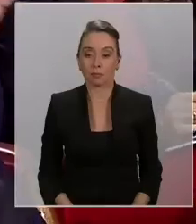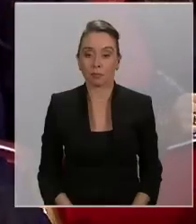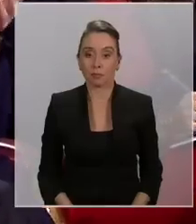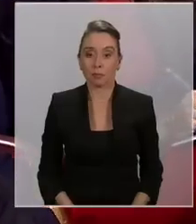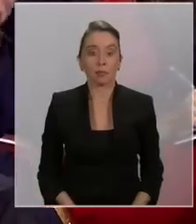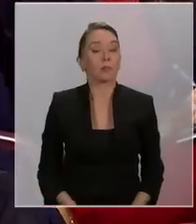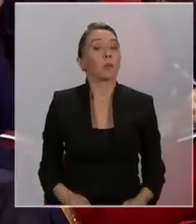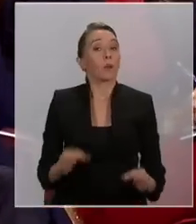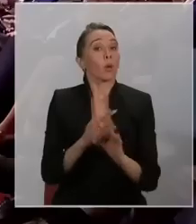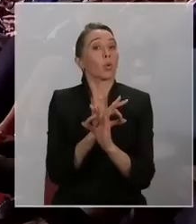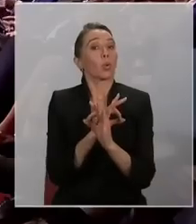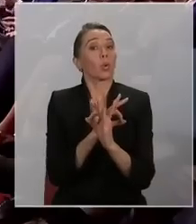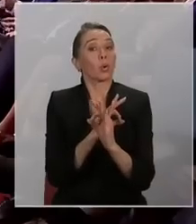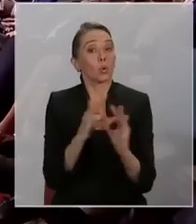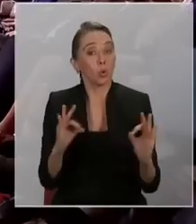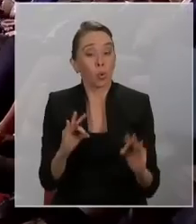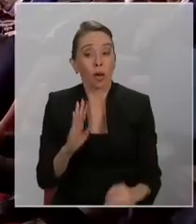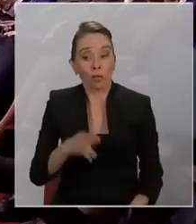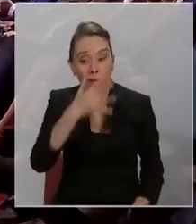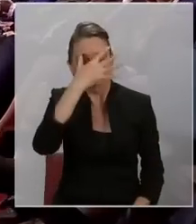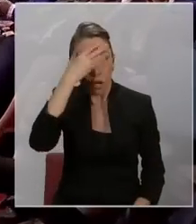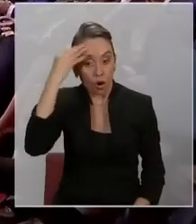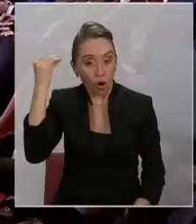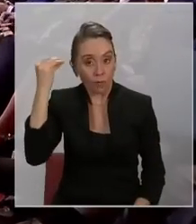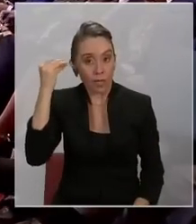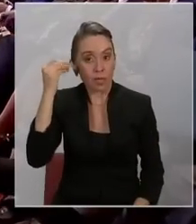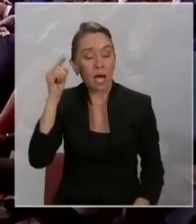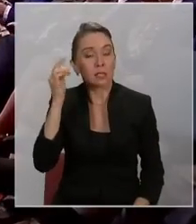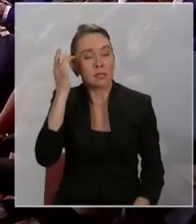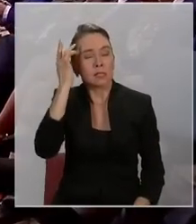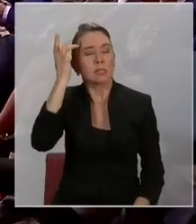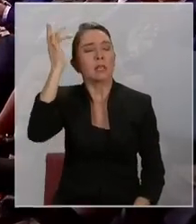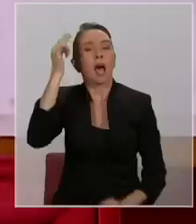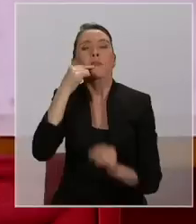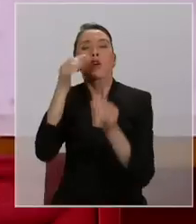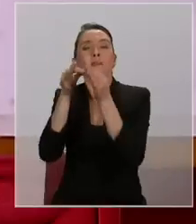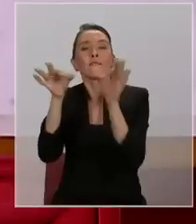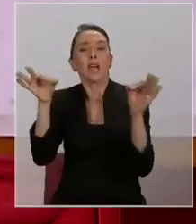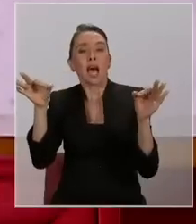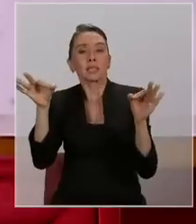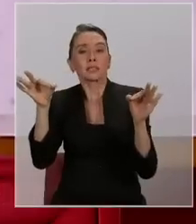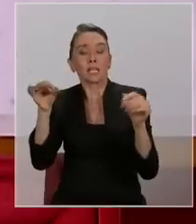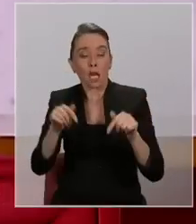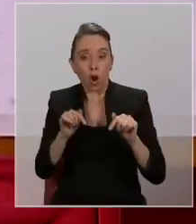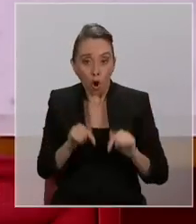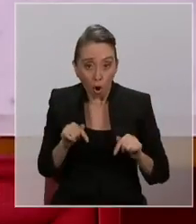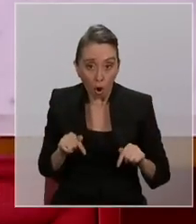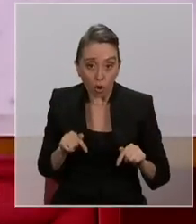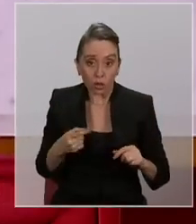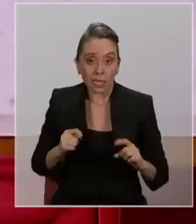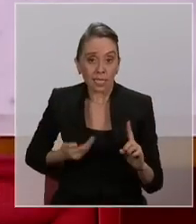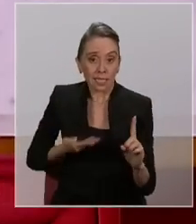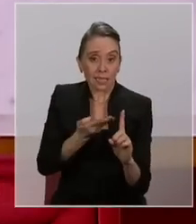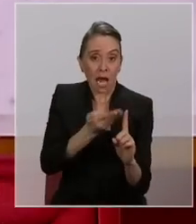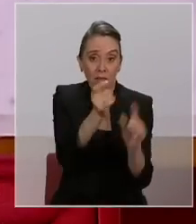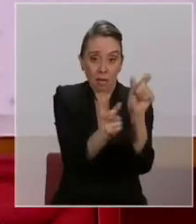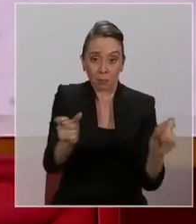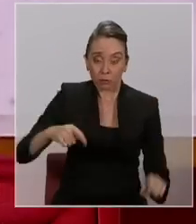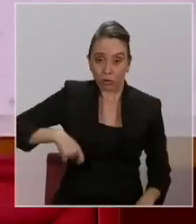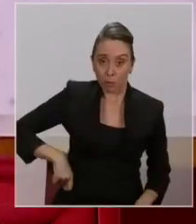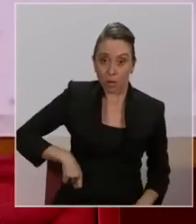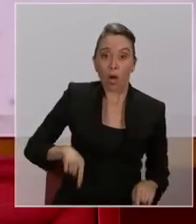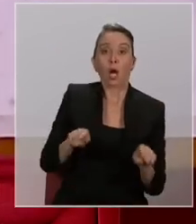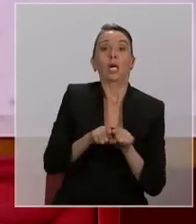Nunca debemos olvidar ese sabio principio de tratar hoy a nuestros pensionados